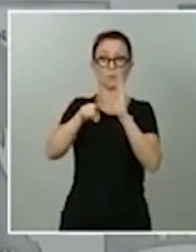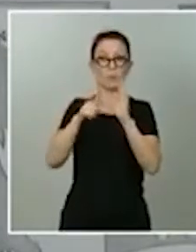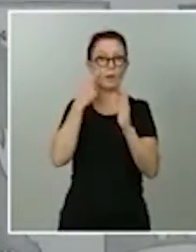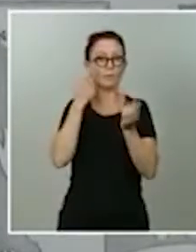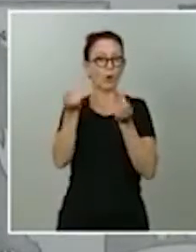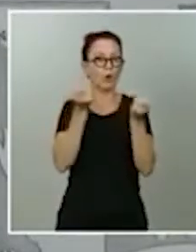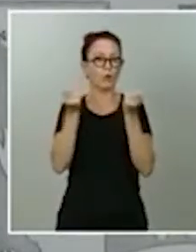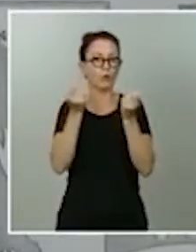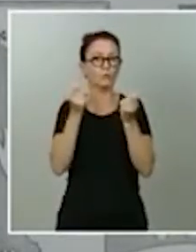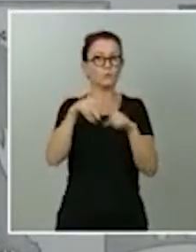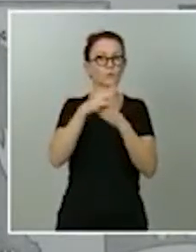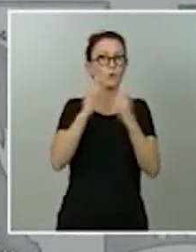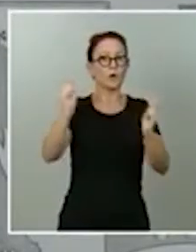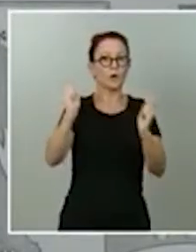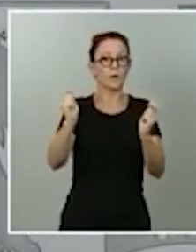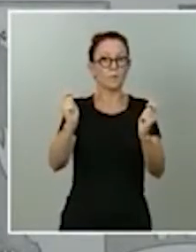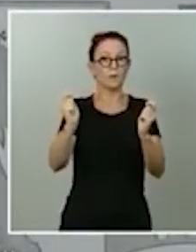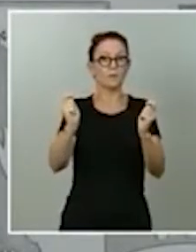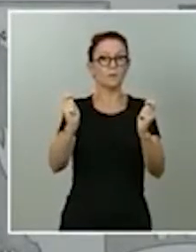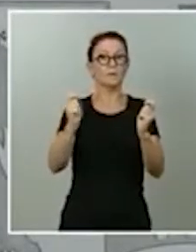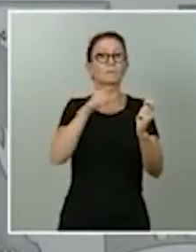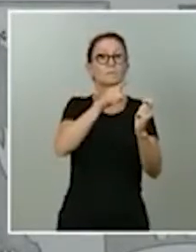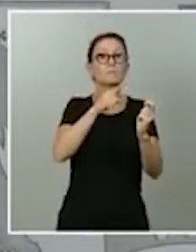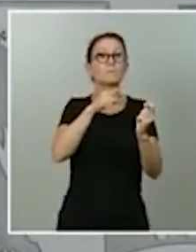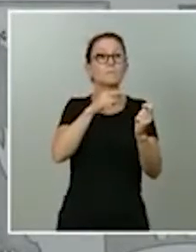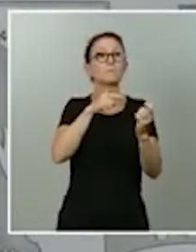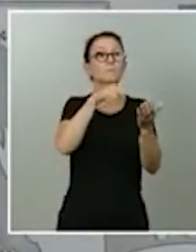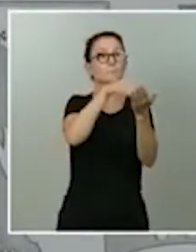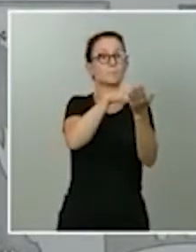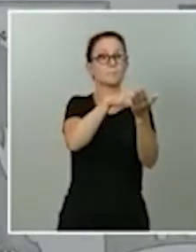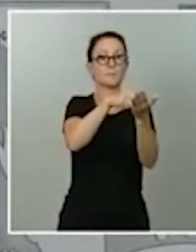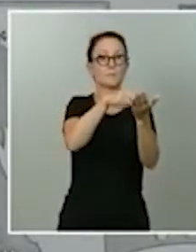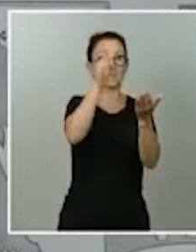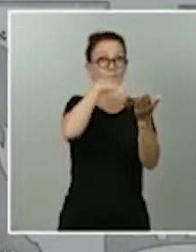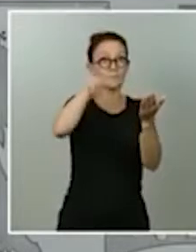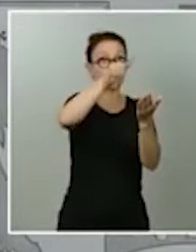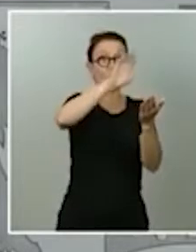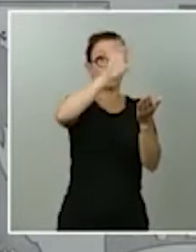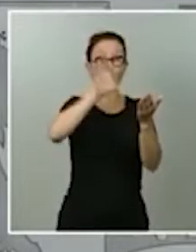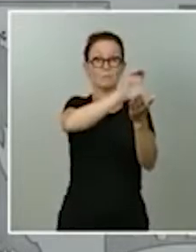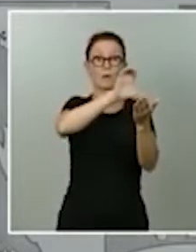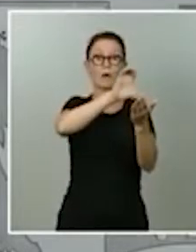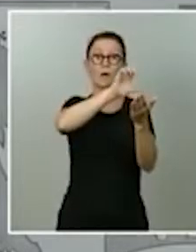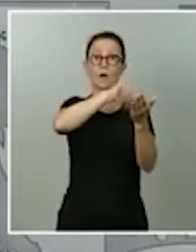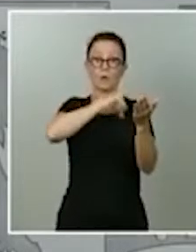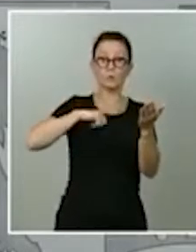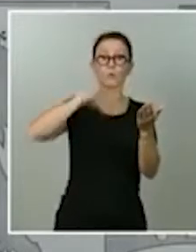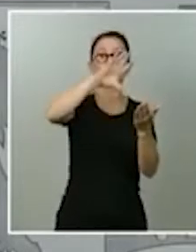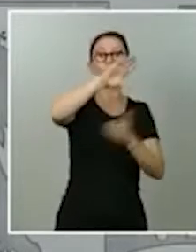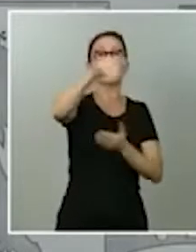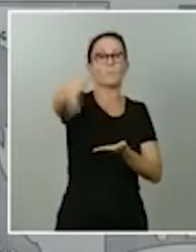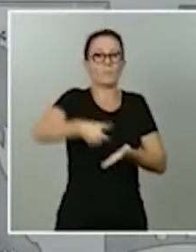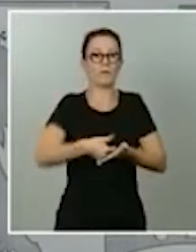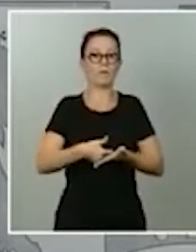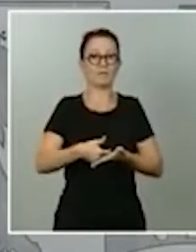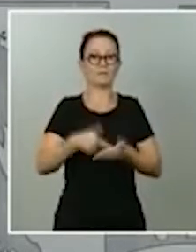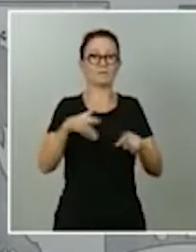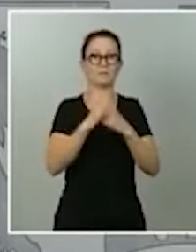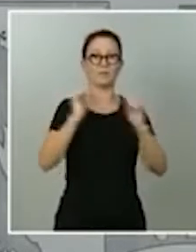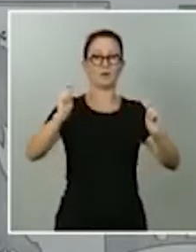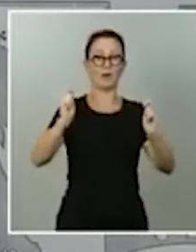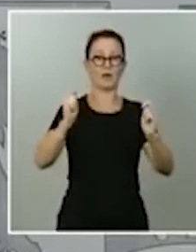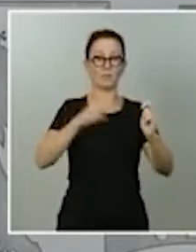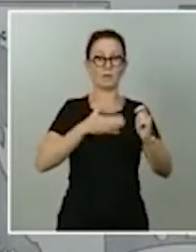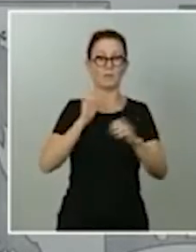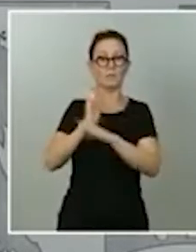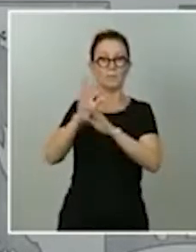autonómicos es a solicitar al Gobierno de España esa declaración del estado de alarma ante el Parlamento. Lógicamente, estamos en un